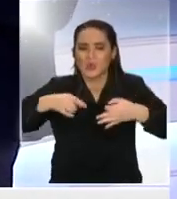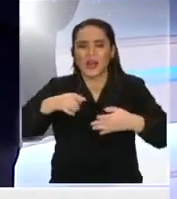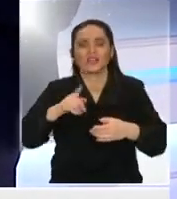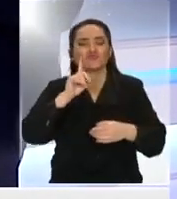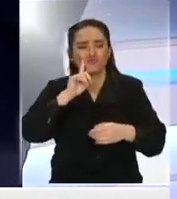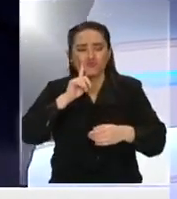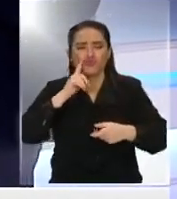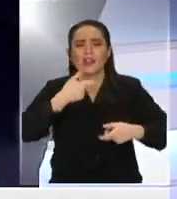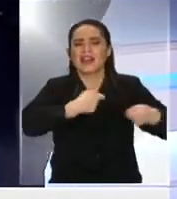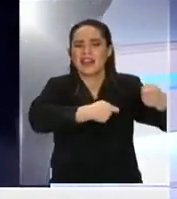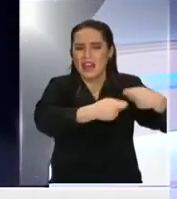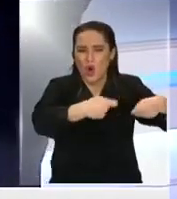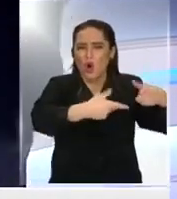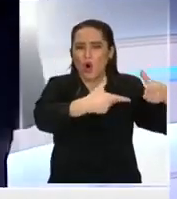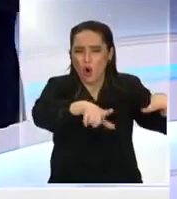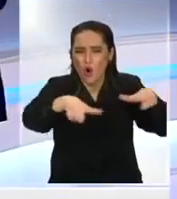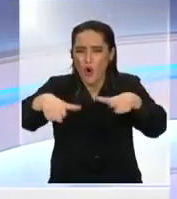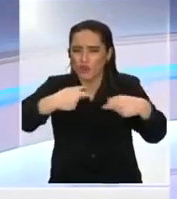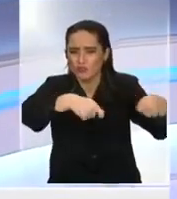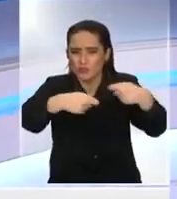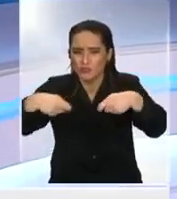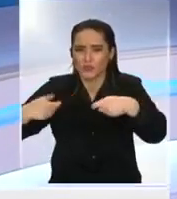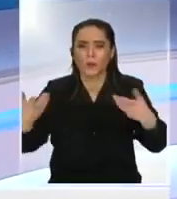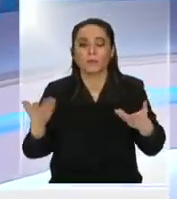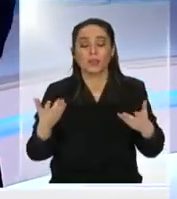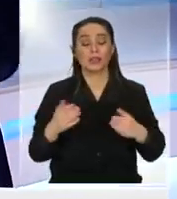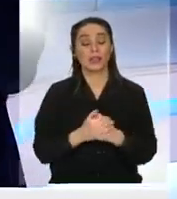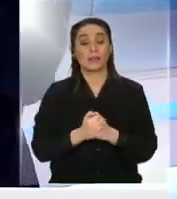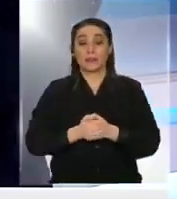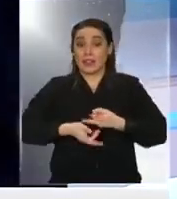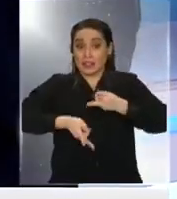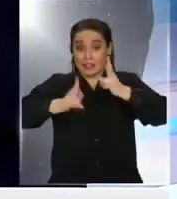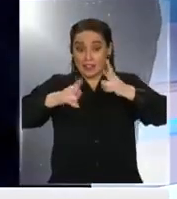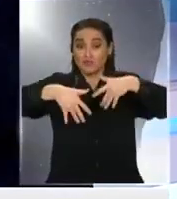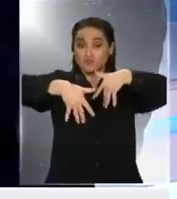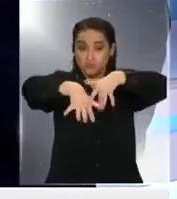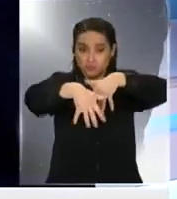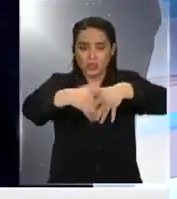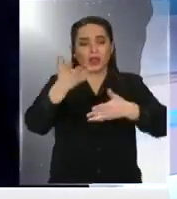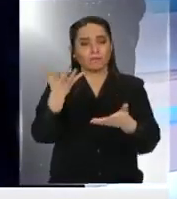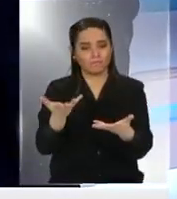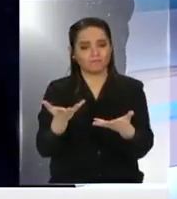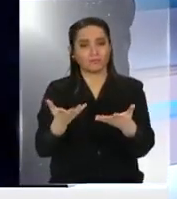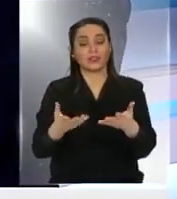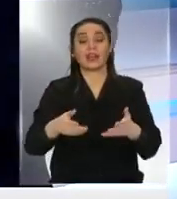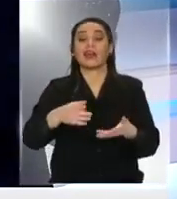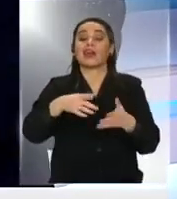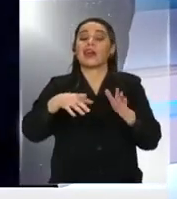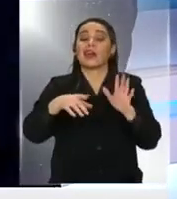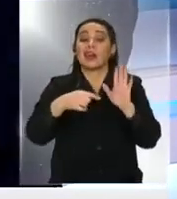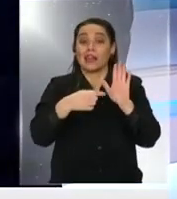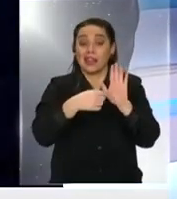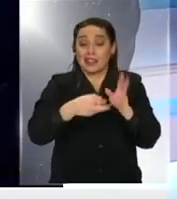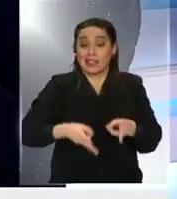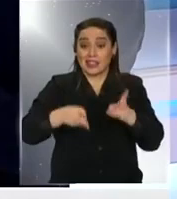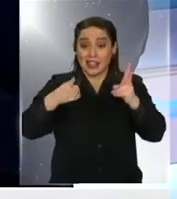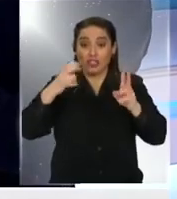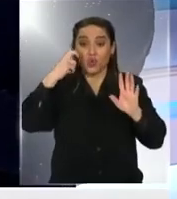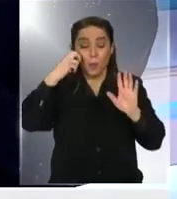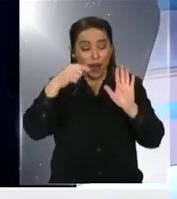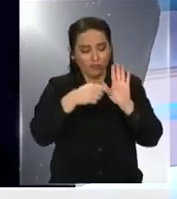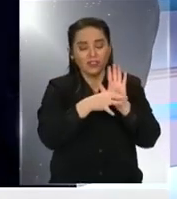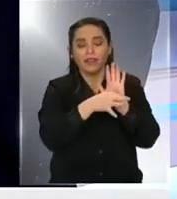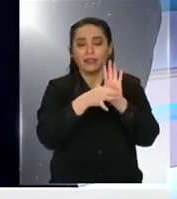negocios? ¿Qué tipo de seguridad le vas El derecho a la manifestación es un derecho universalmente reconocido en la aclaración universal de derechos humanos, ¿no?